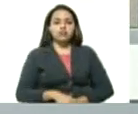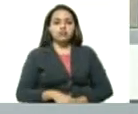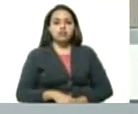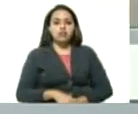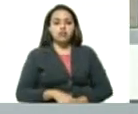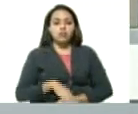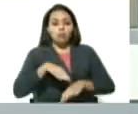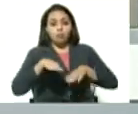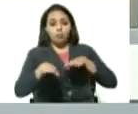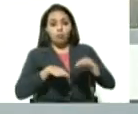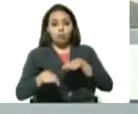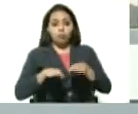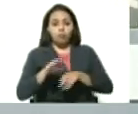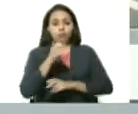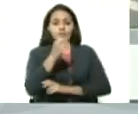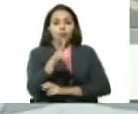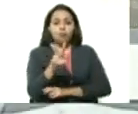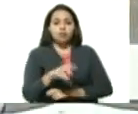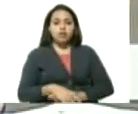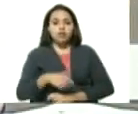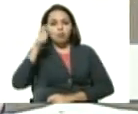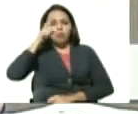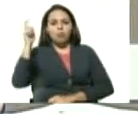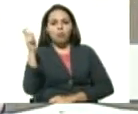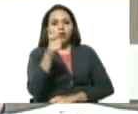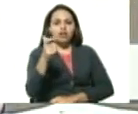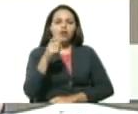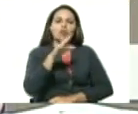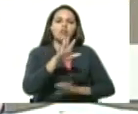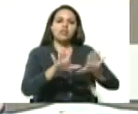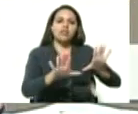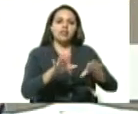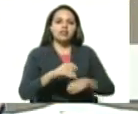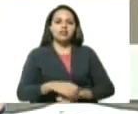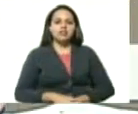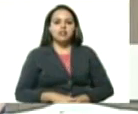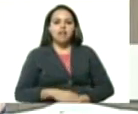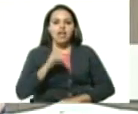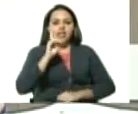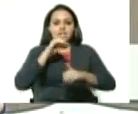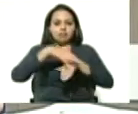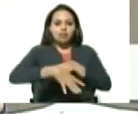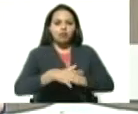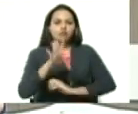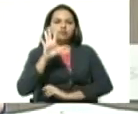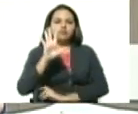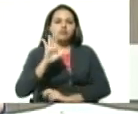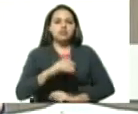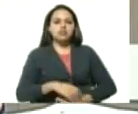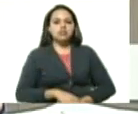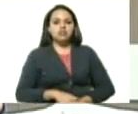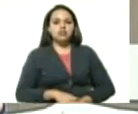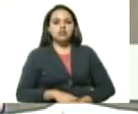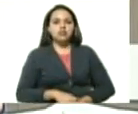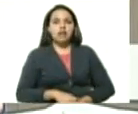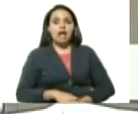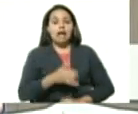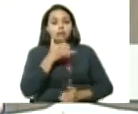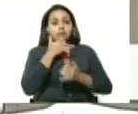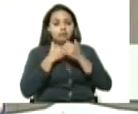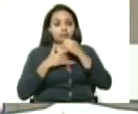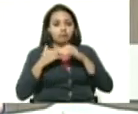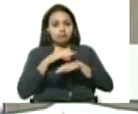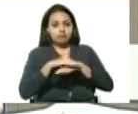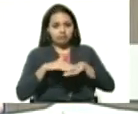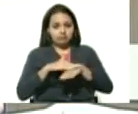COGEDE, 11 unidades, Guarico, 10 unidades, del Tamacuro, 5 unidades. Corrijo, el